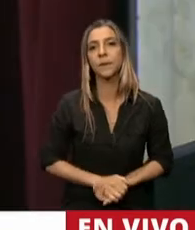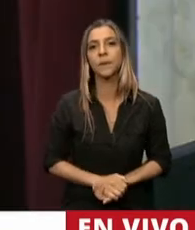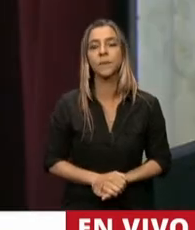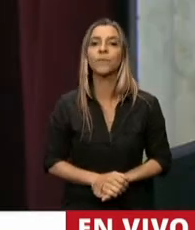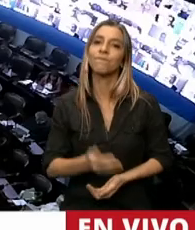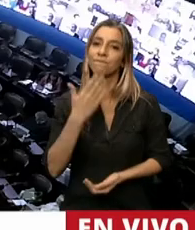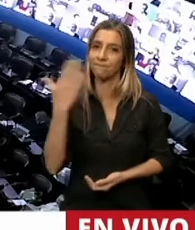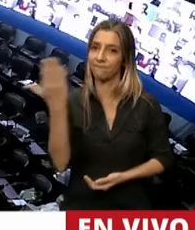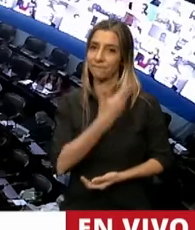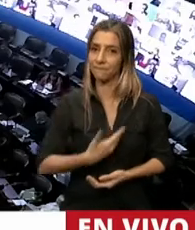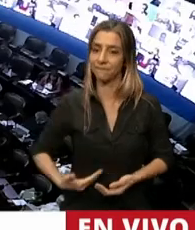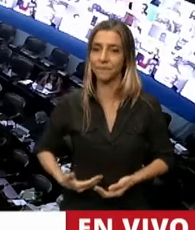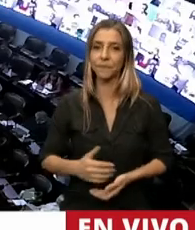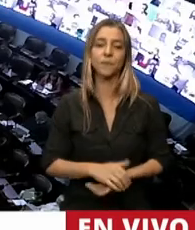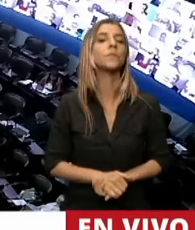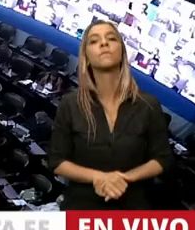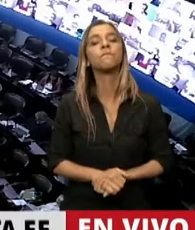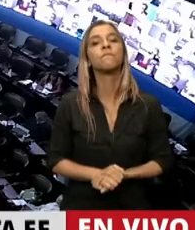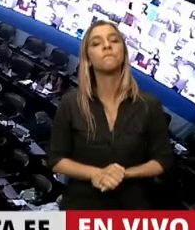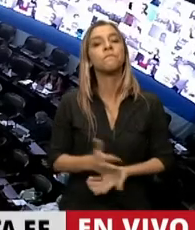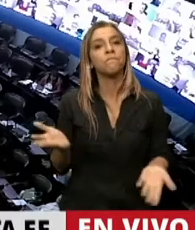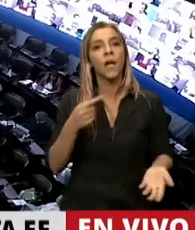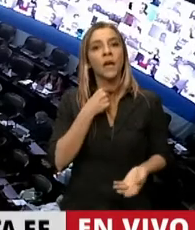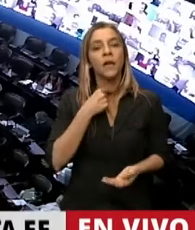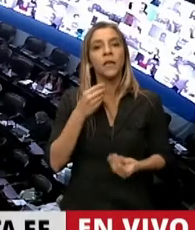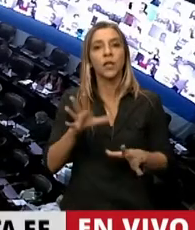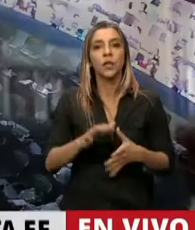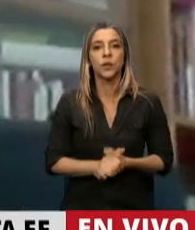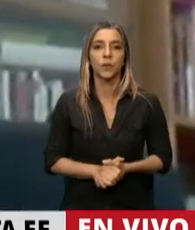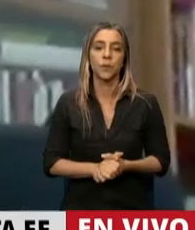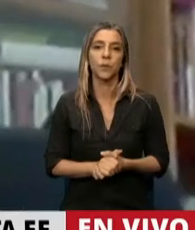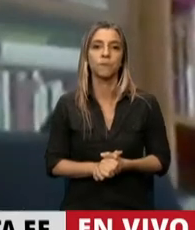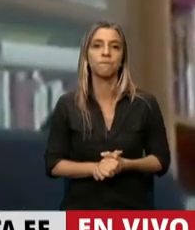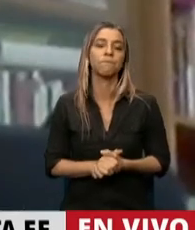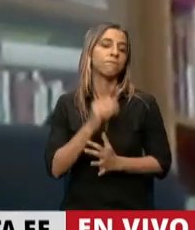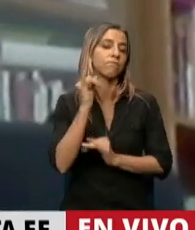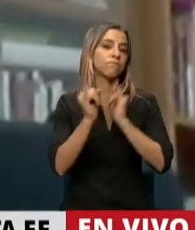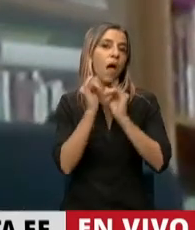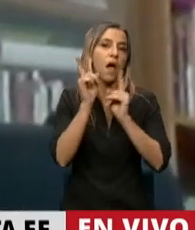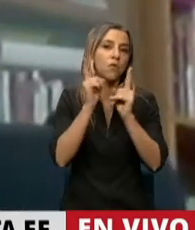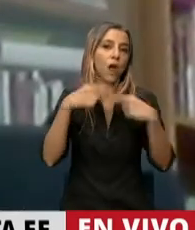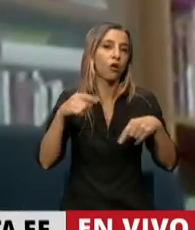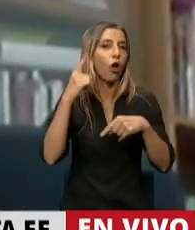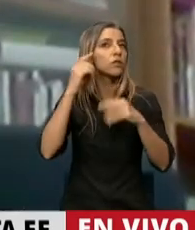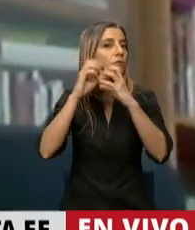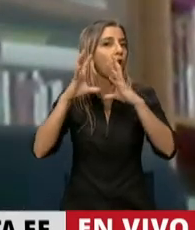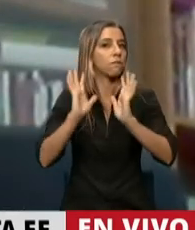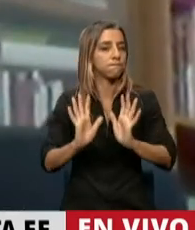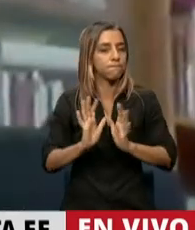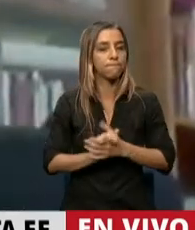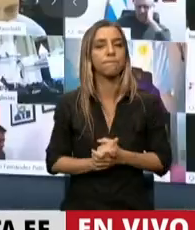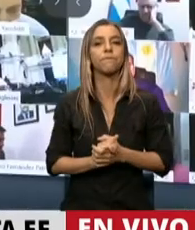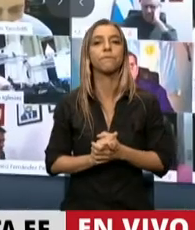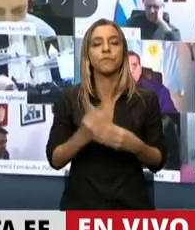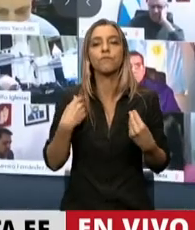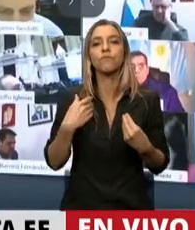Gracias, presidente. Quiero empezar por algunas conceptualizaciones que surgen